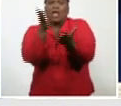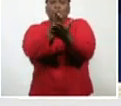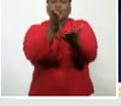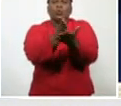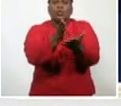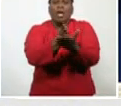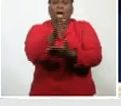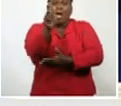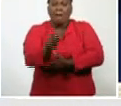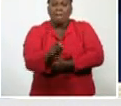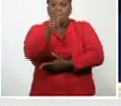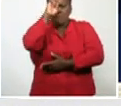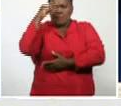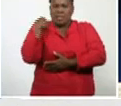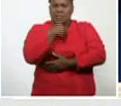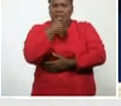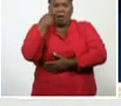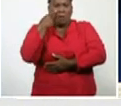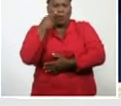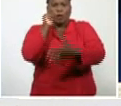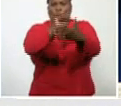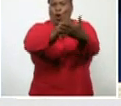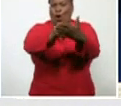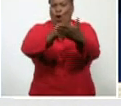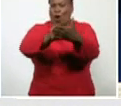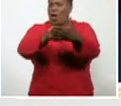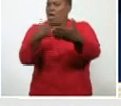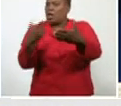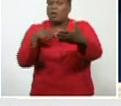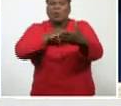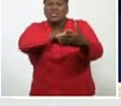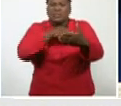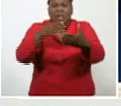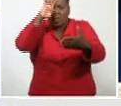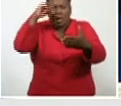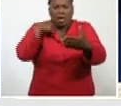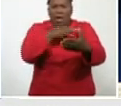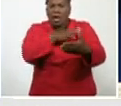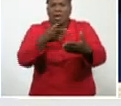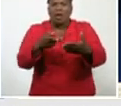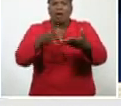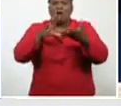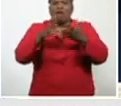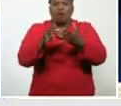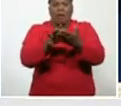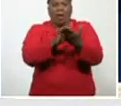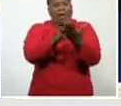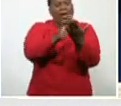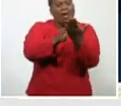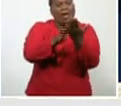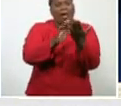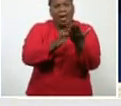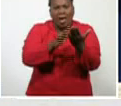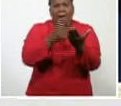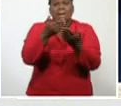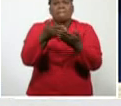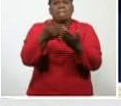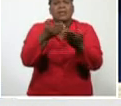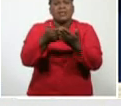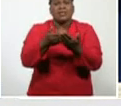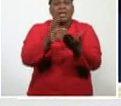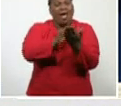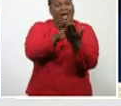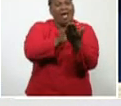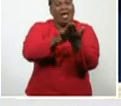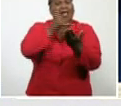que muy bien, los hemos visto, en la pesquisa, y ni que hablar, de los métodos digitales, o sea, de lo que ayer, llamábamos la atención,